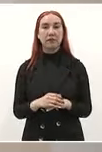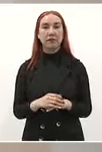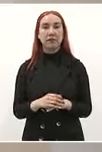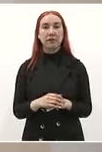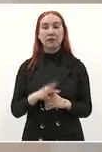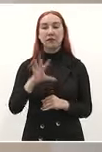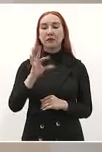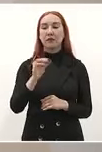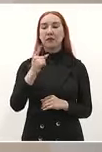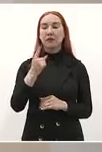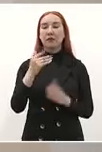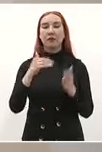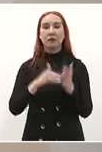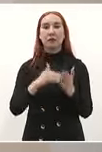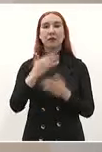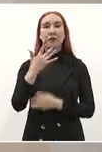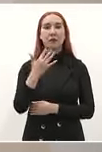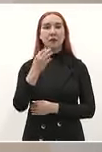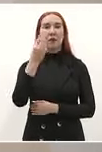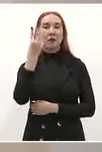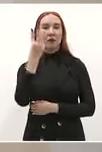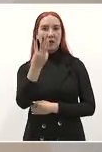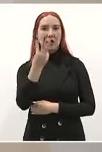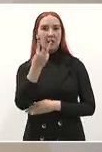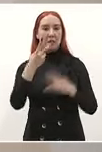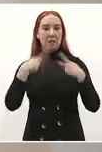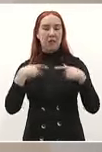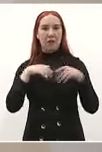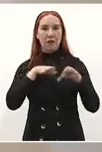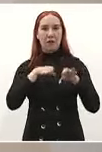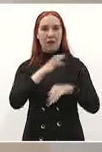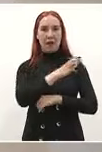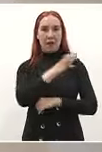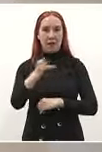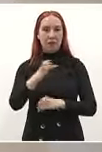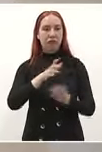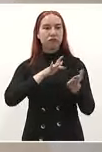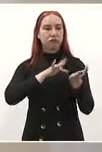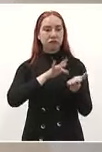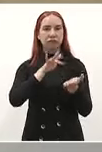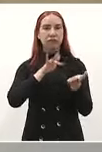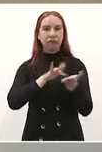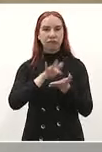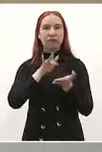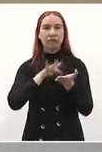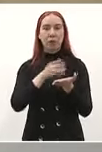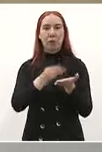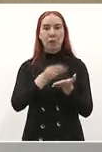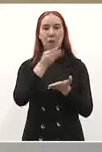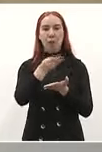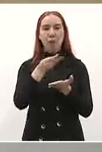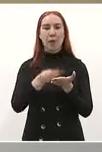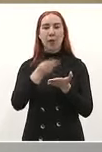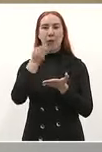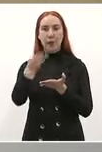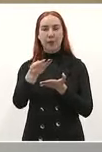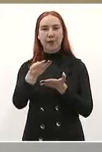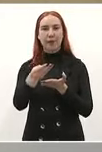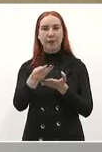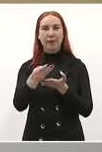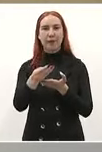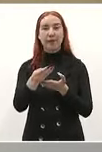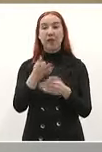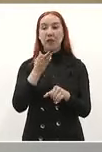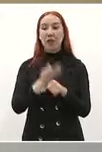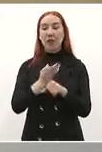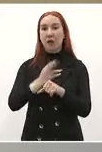41 mil 53 productores aquí está Víctor Villalobos él es el que me pasó